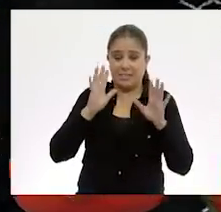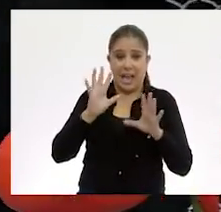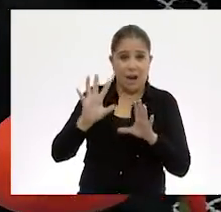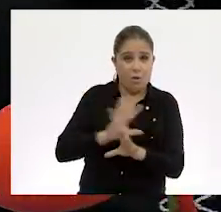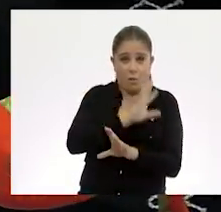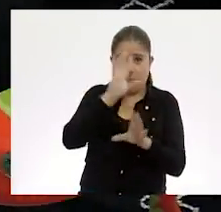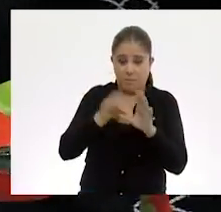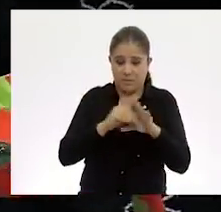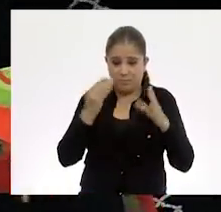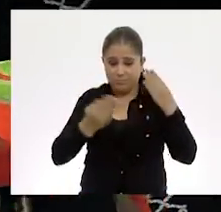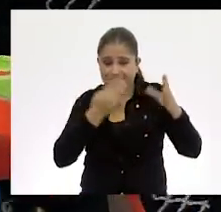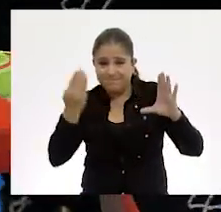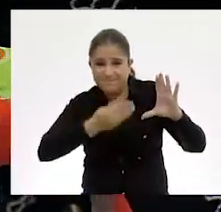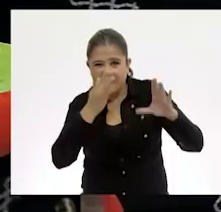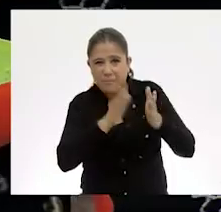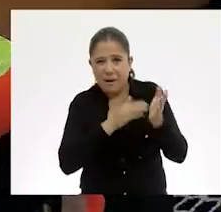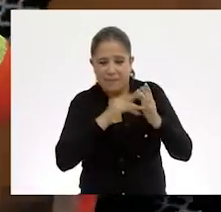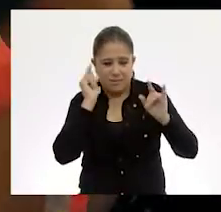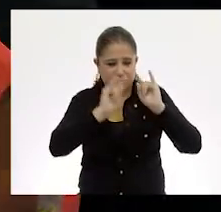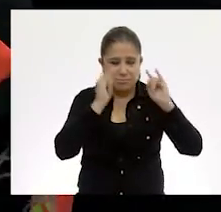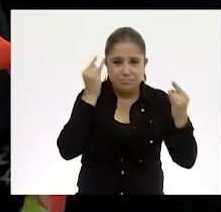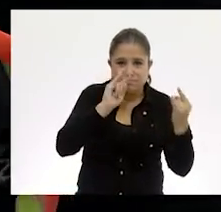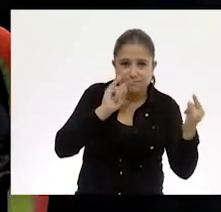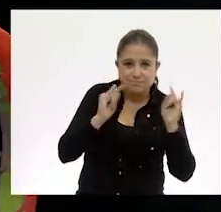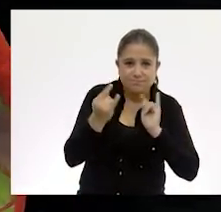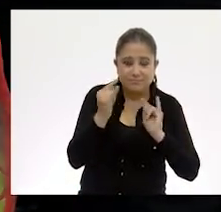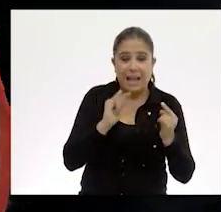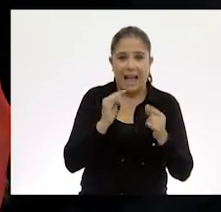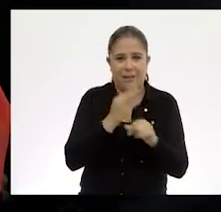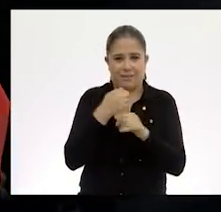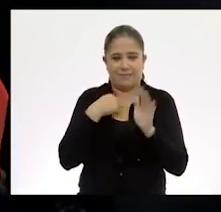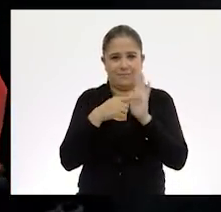cubierto nuestro alebrije, voy a mostrarles aquí.